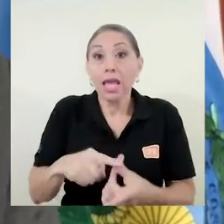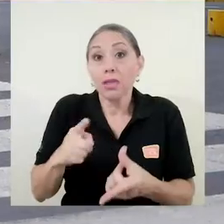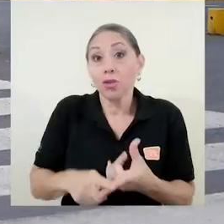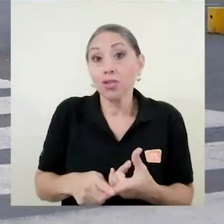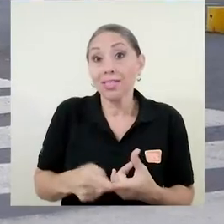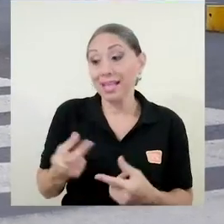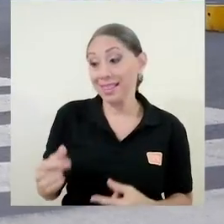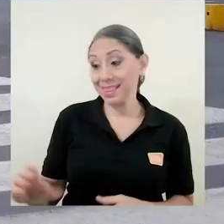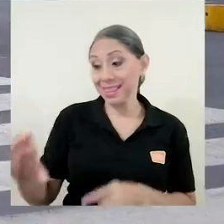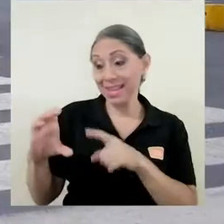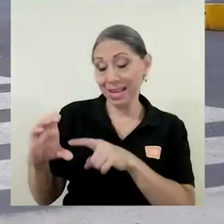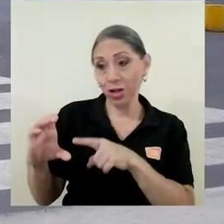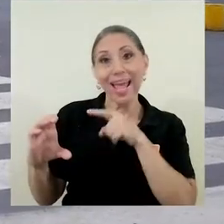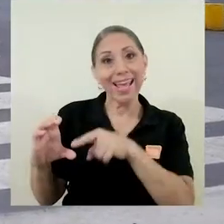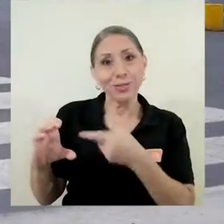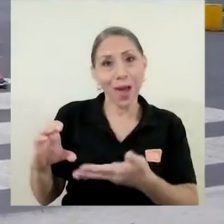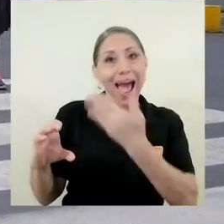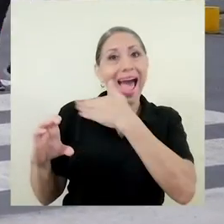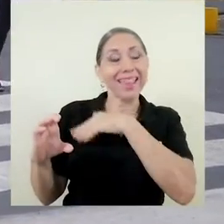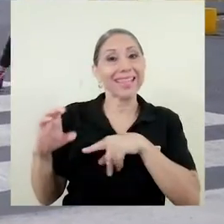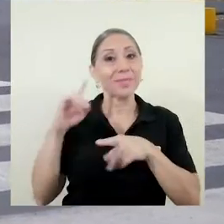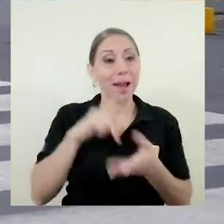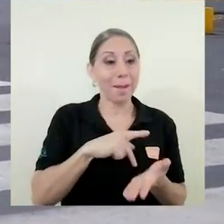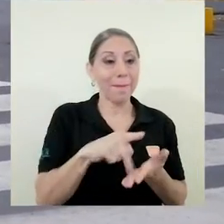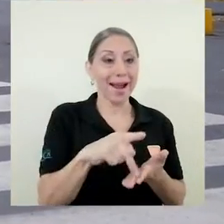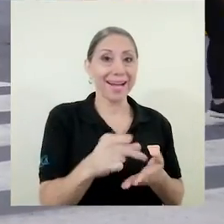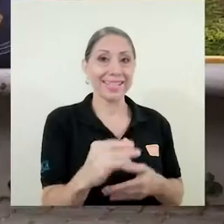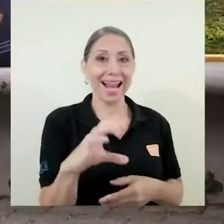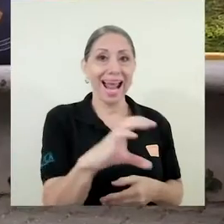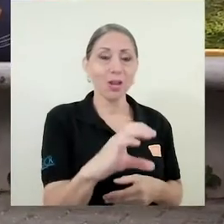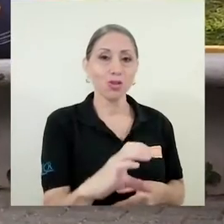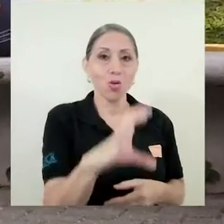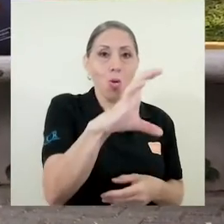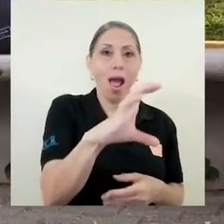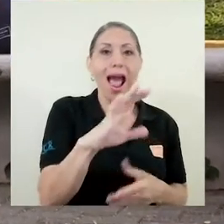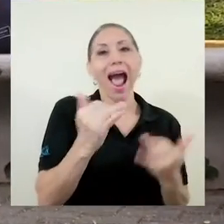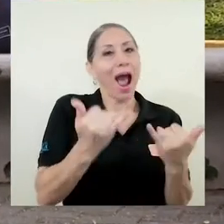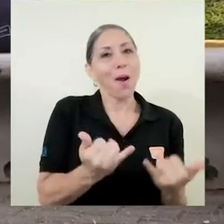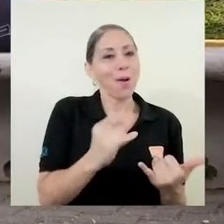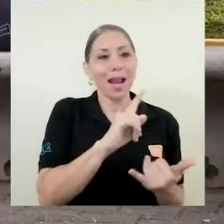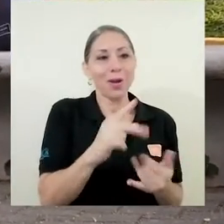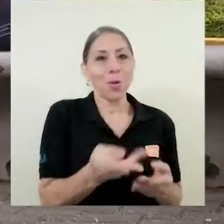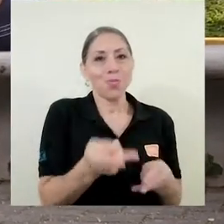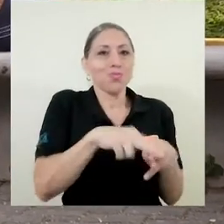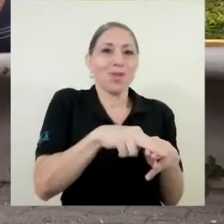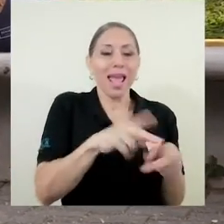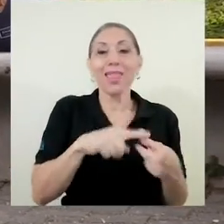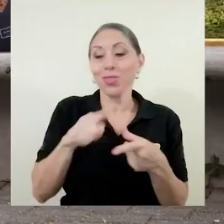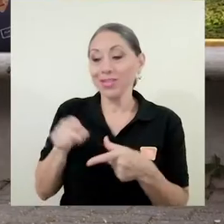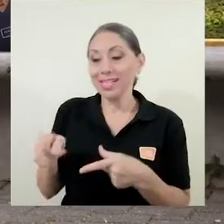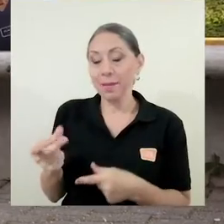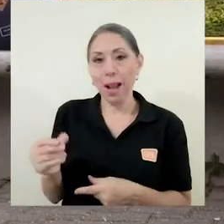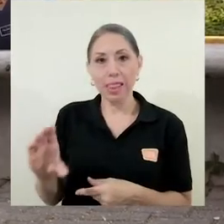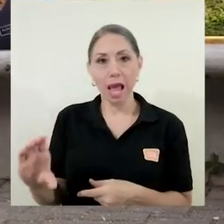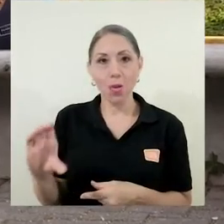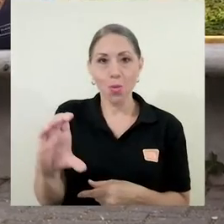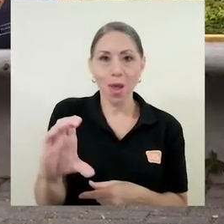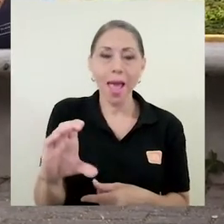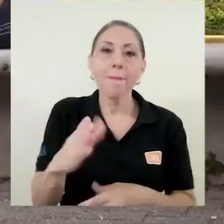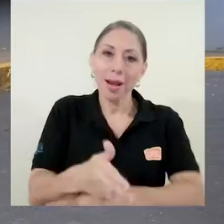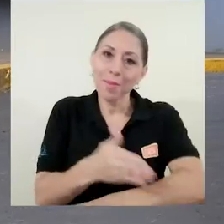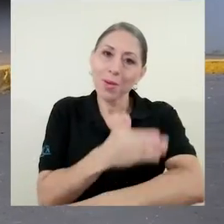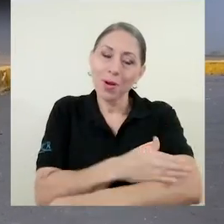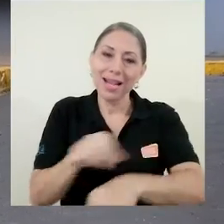que estaban destinados inicialmente para el incremento salarial, destinarlos a fortalecer el sistema de becas y con eso mejorar las